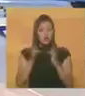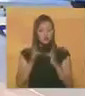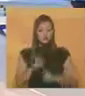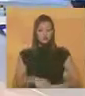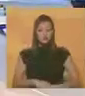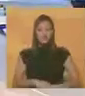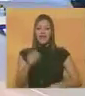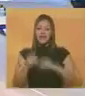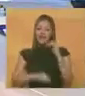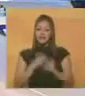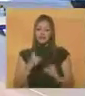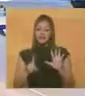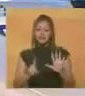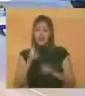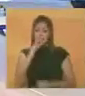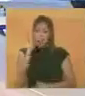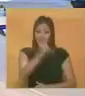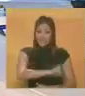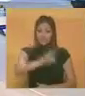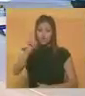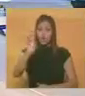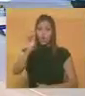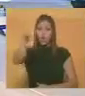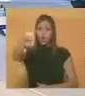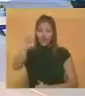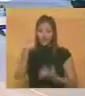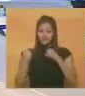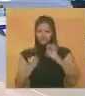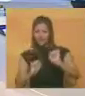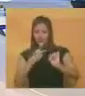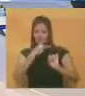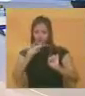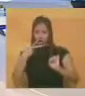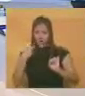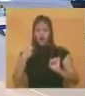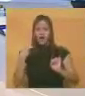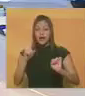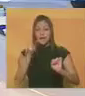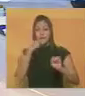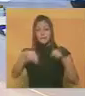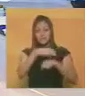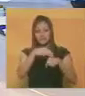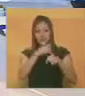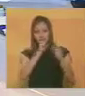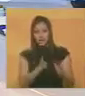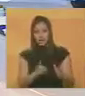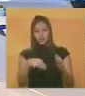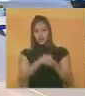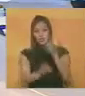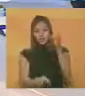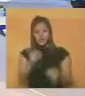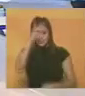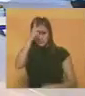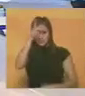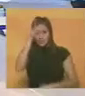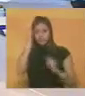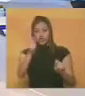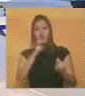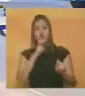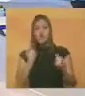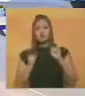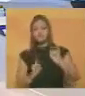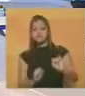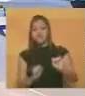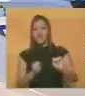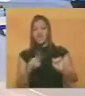Durante la celebración del sexto aniversario de la ONA, el ministro de Interior y Justicia Tarek El Aizami entregó la medalla de oro al mérito en la lucha contra el